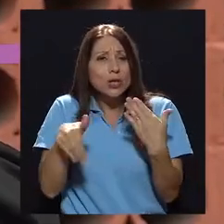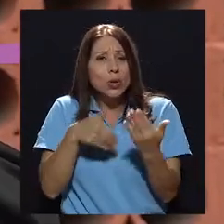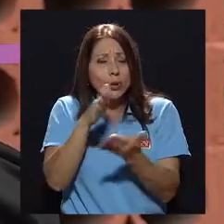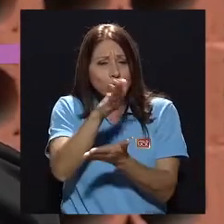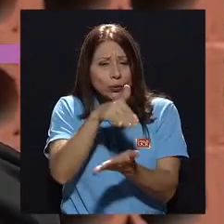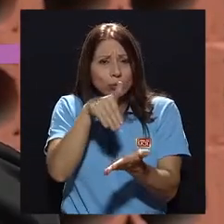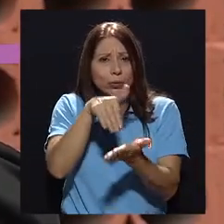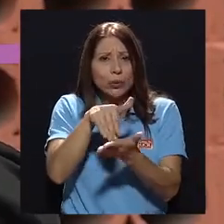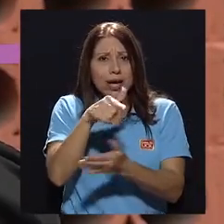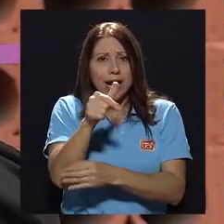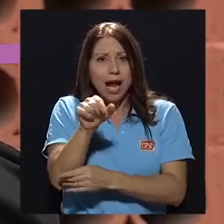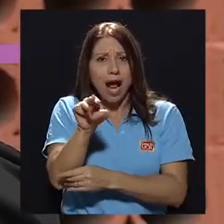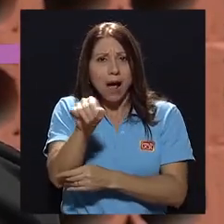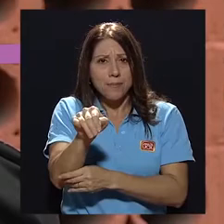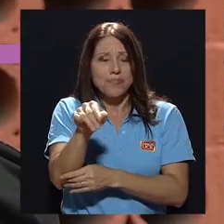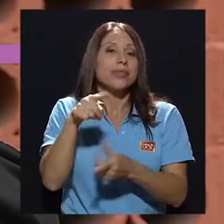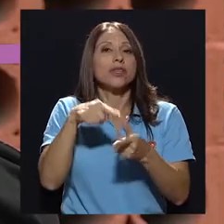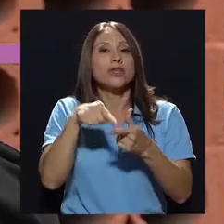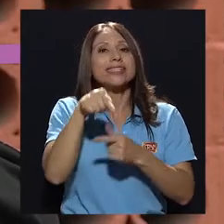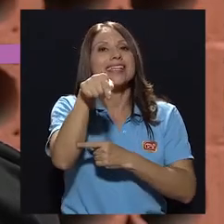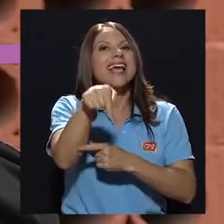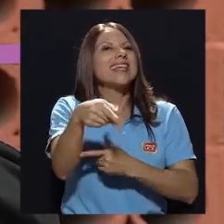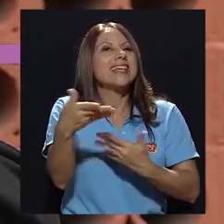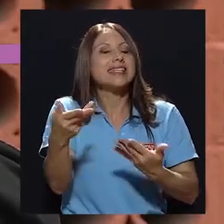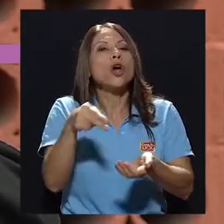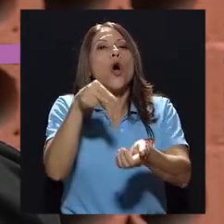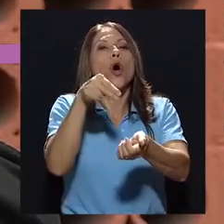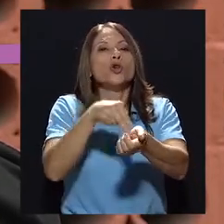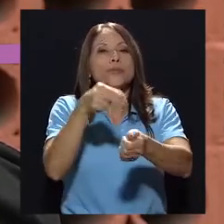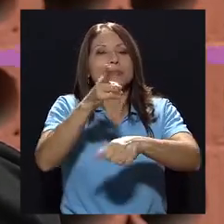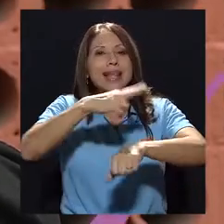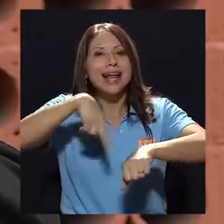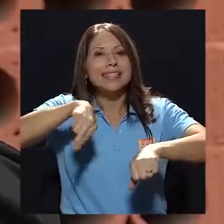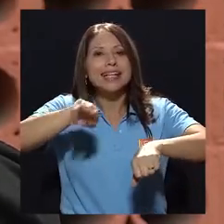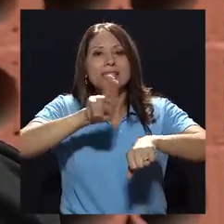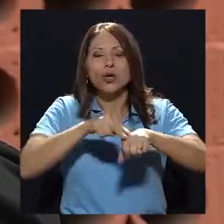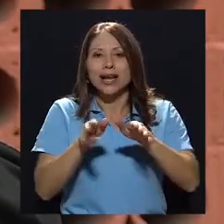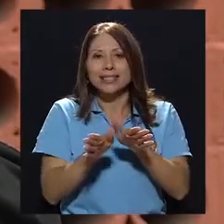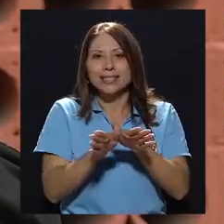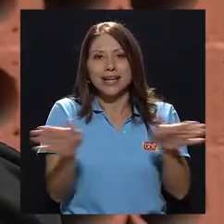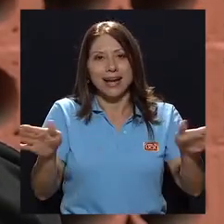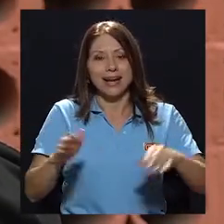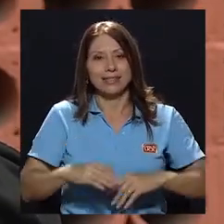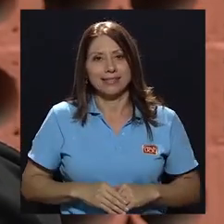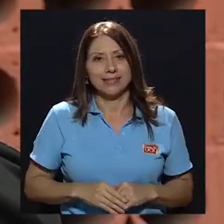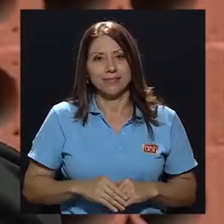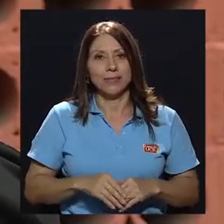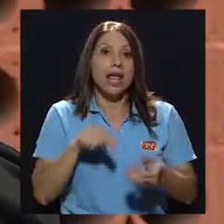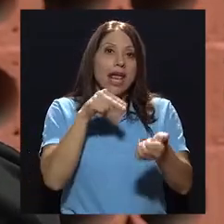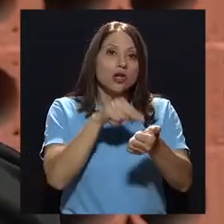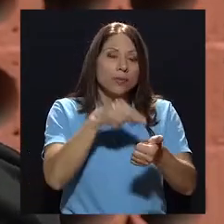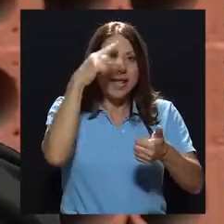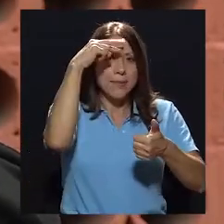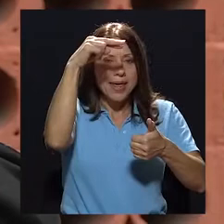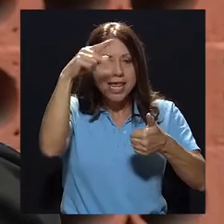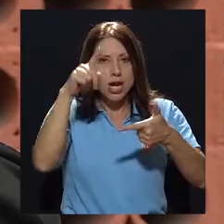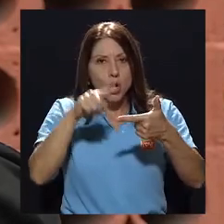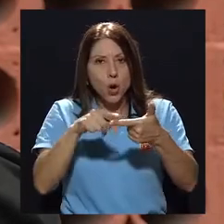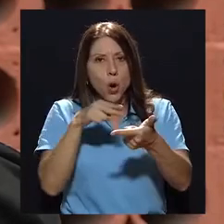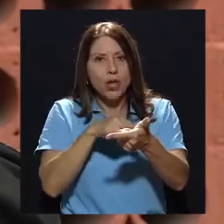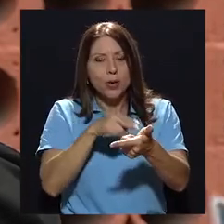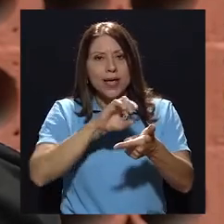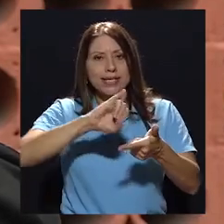en el centro, entonces ahí hablamos de hospitales nacionales generales, el Hospital México,